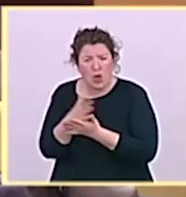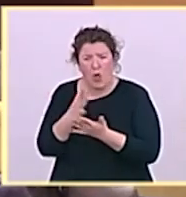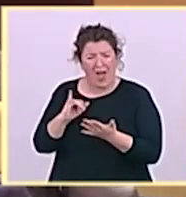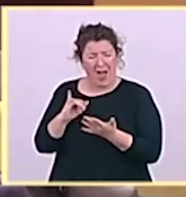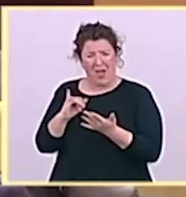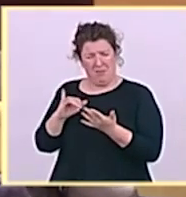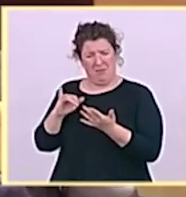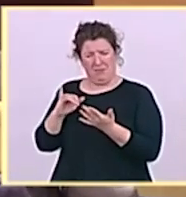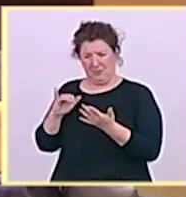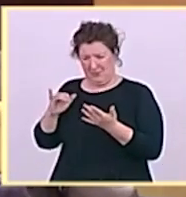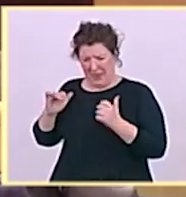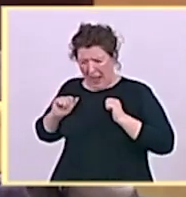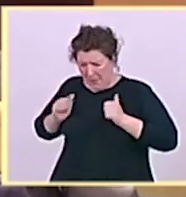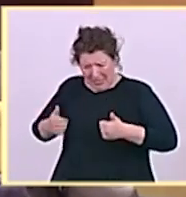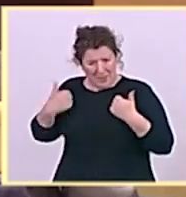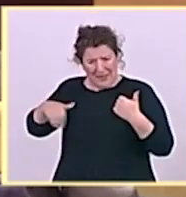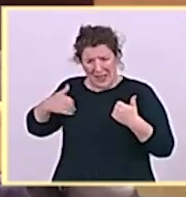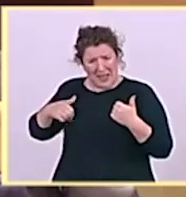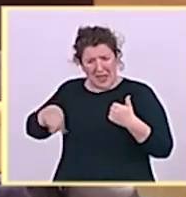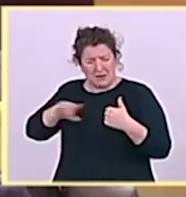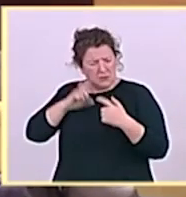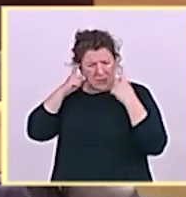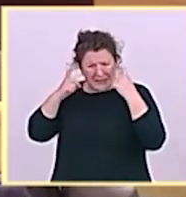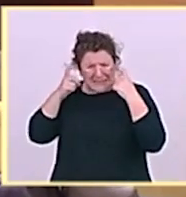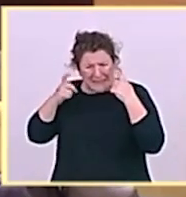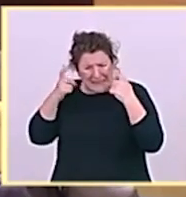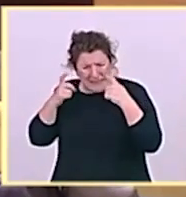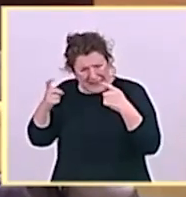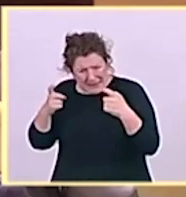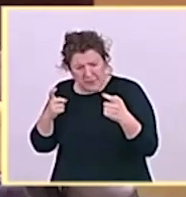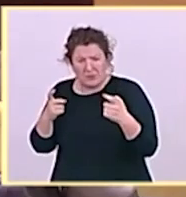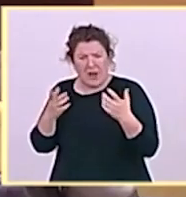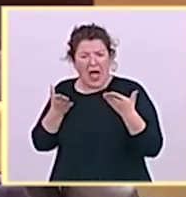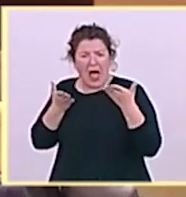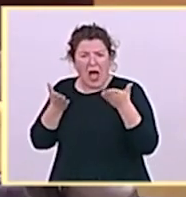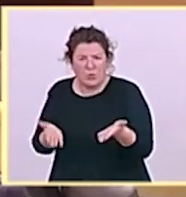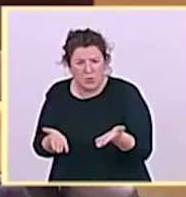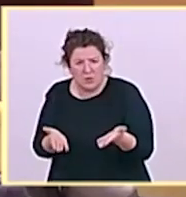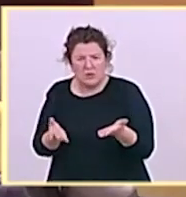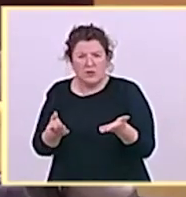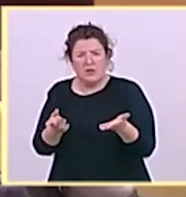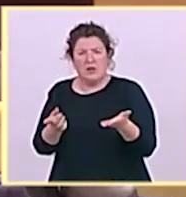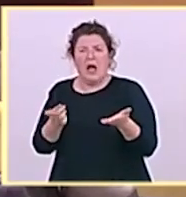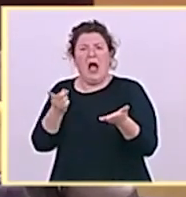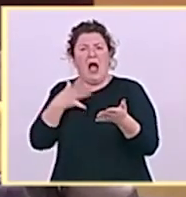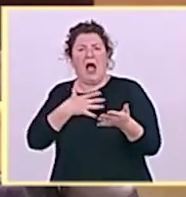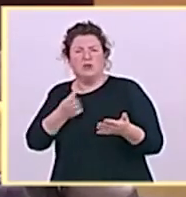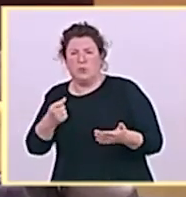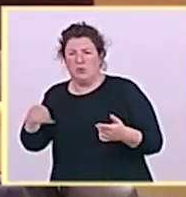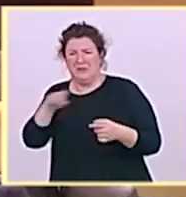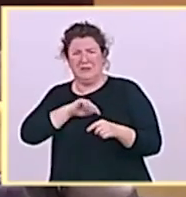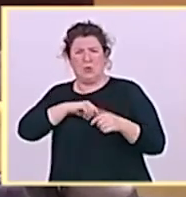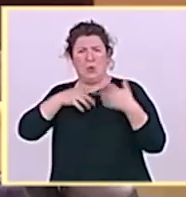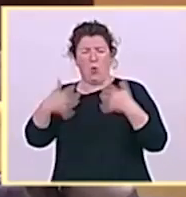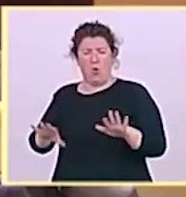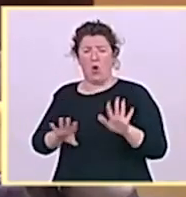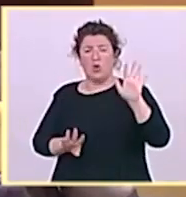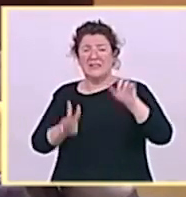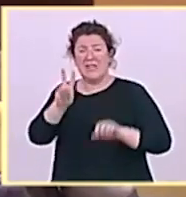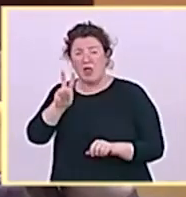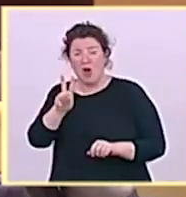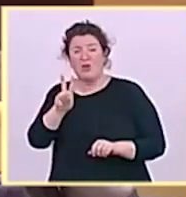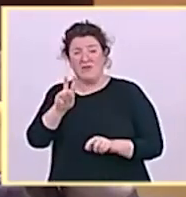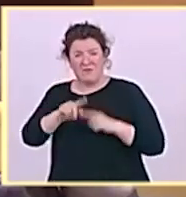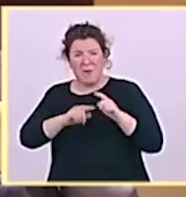los acompañamientos sin dejar solos al cabildo a más de 82 familias que hoy siguen en los hoteles y cientos de familias que no pueden volver a su casa?